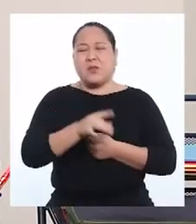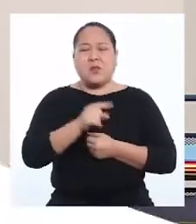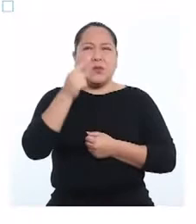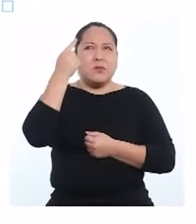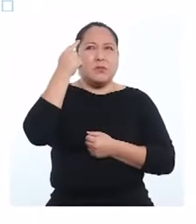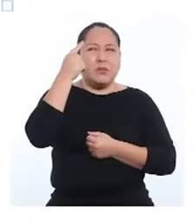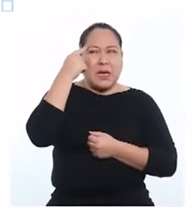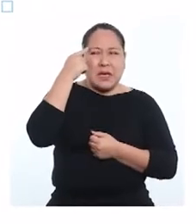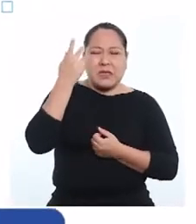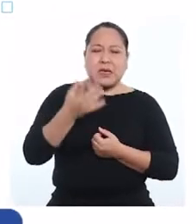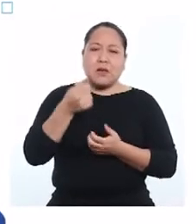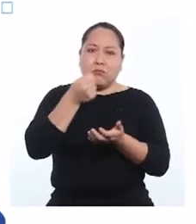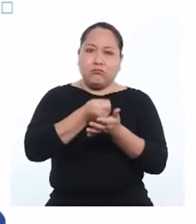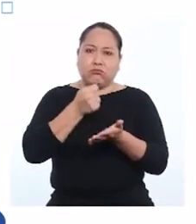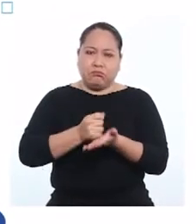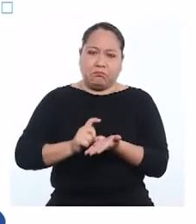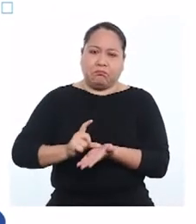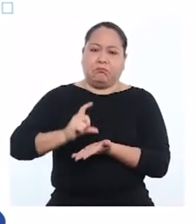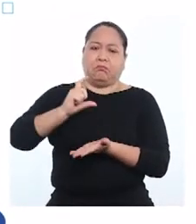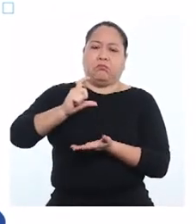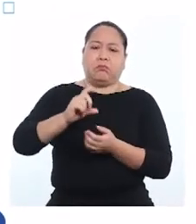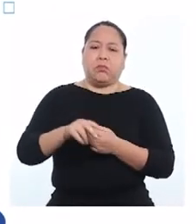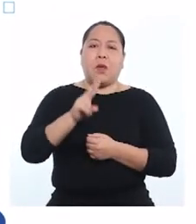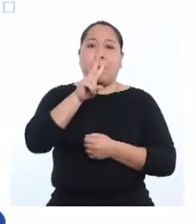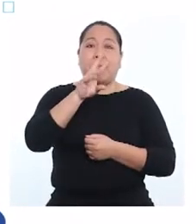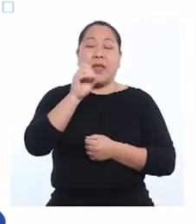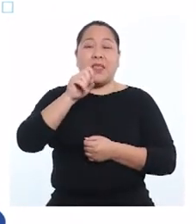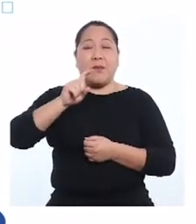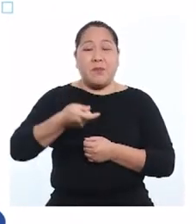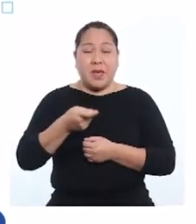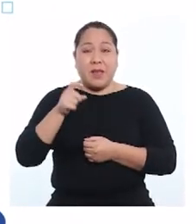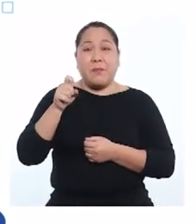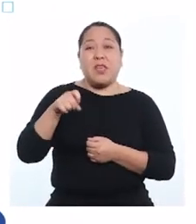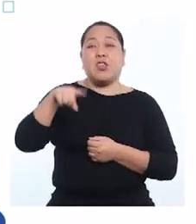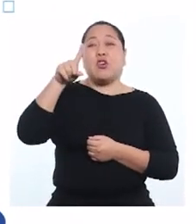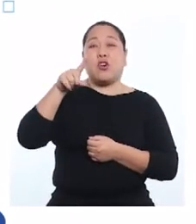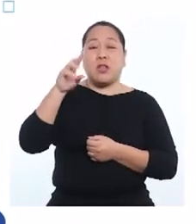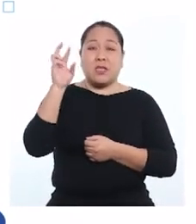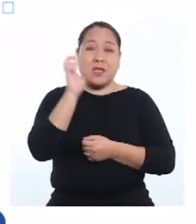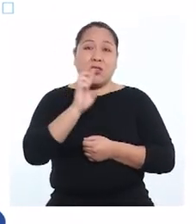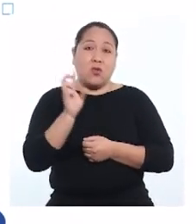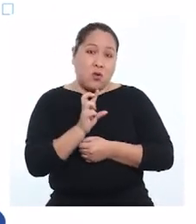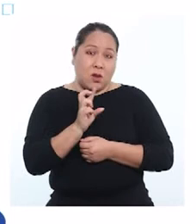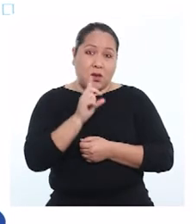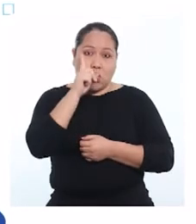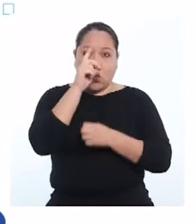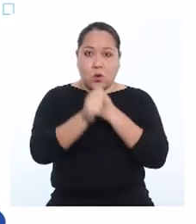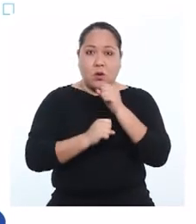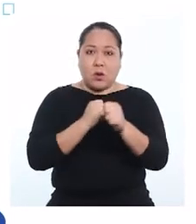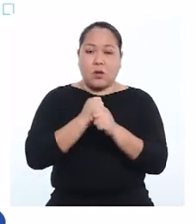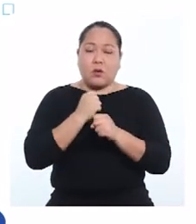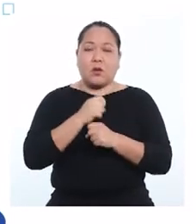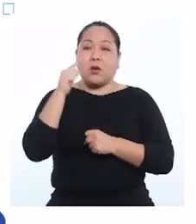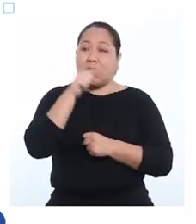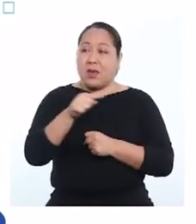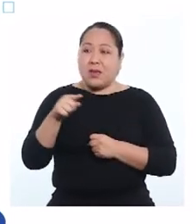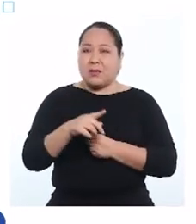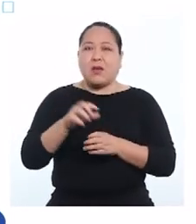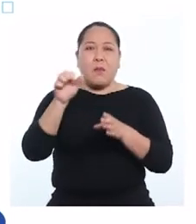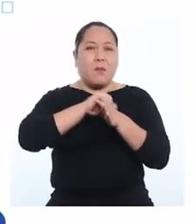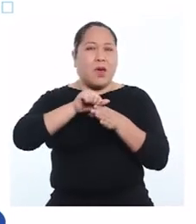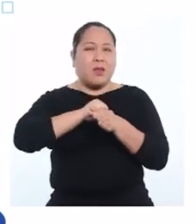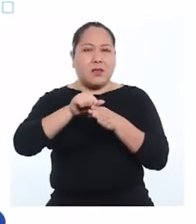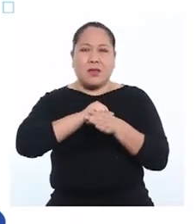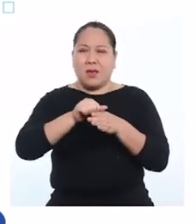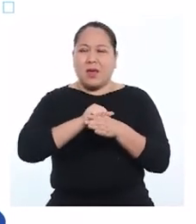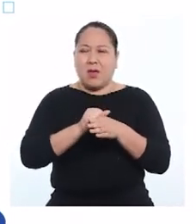es? Se estima que genera ingresos que ascienden a los 20 mil millones de dólares al